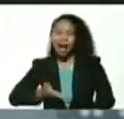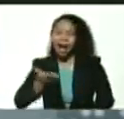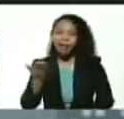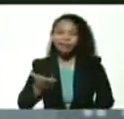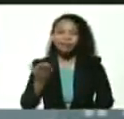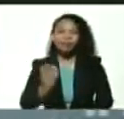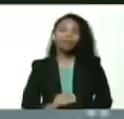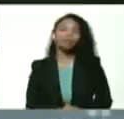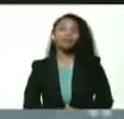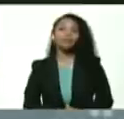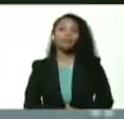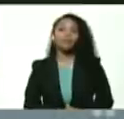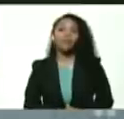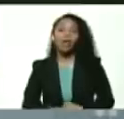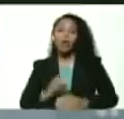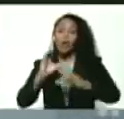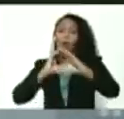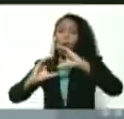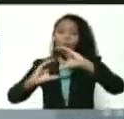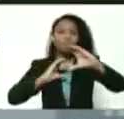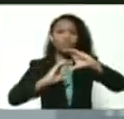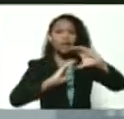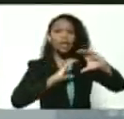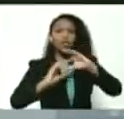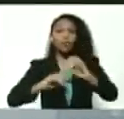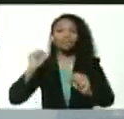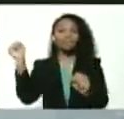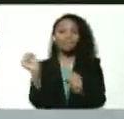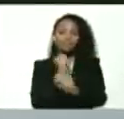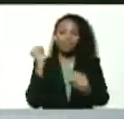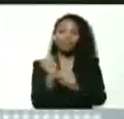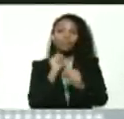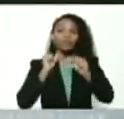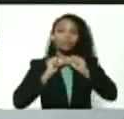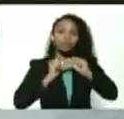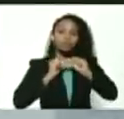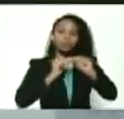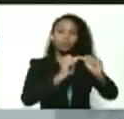la comunicación y el trabajo permanente